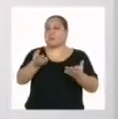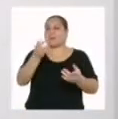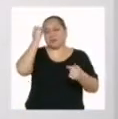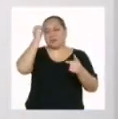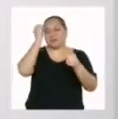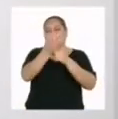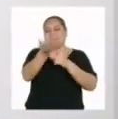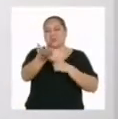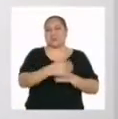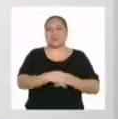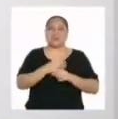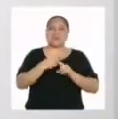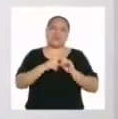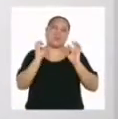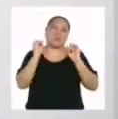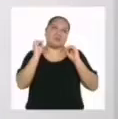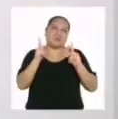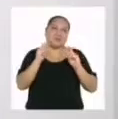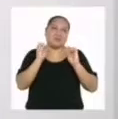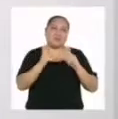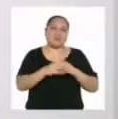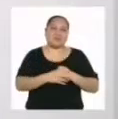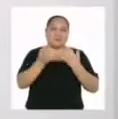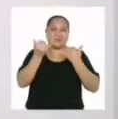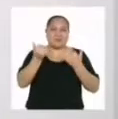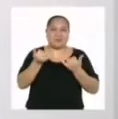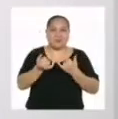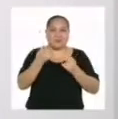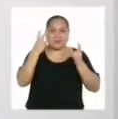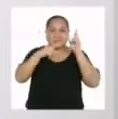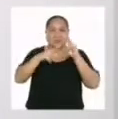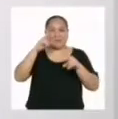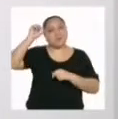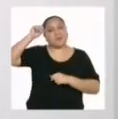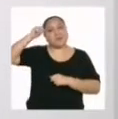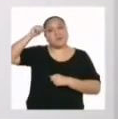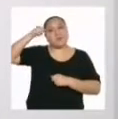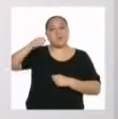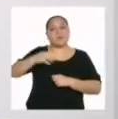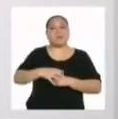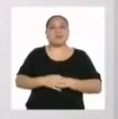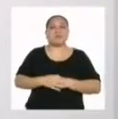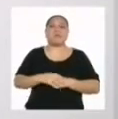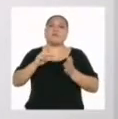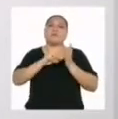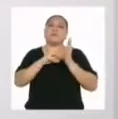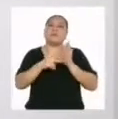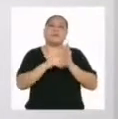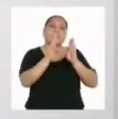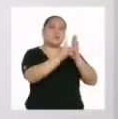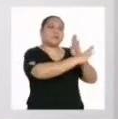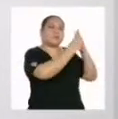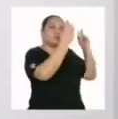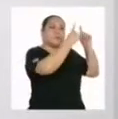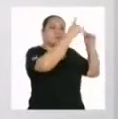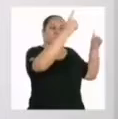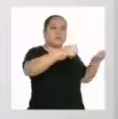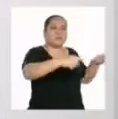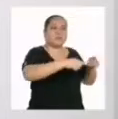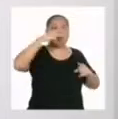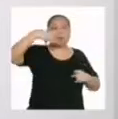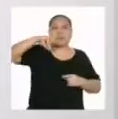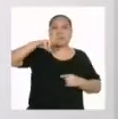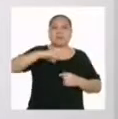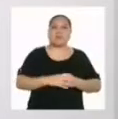como reto, pero está bien. Ahora nos toca recordar qué es un periódico mural, sus